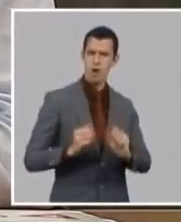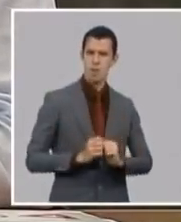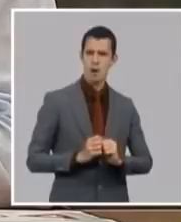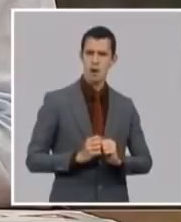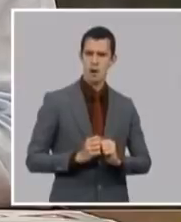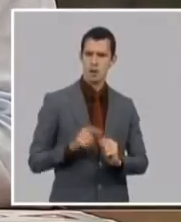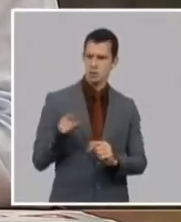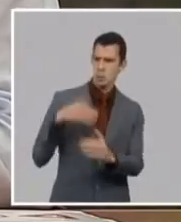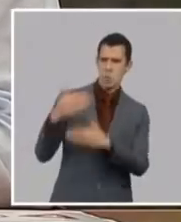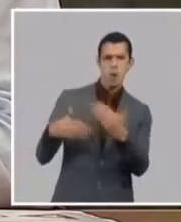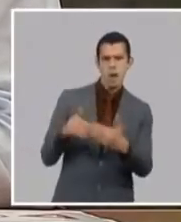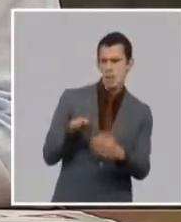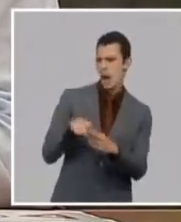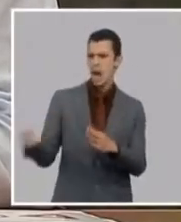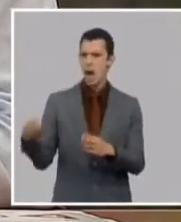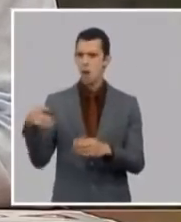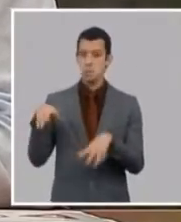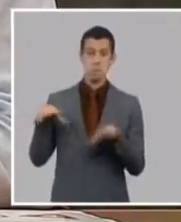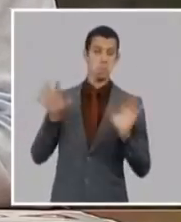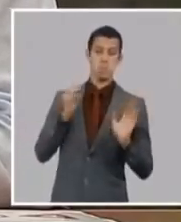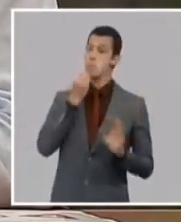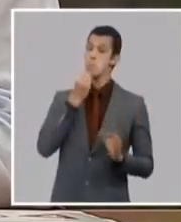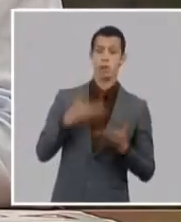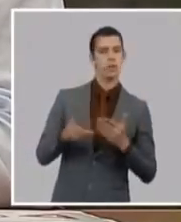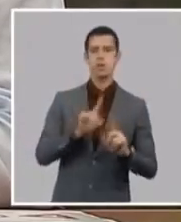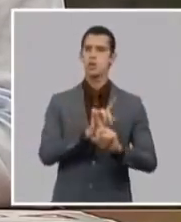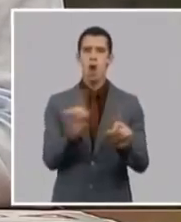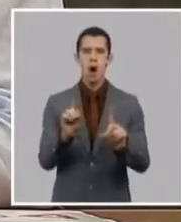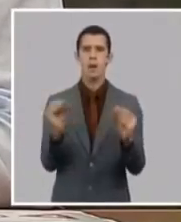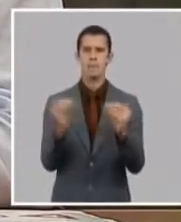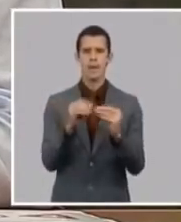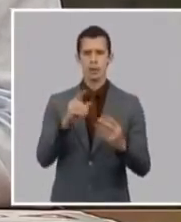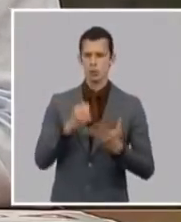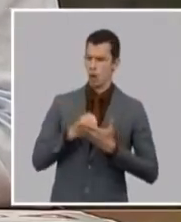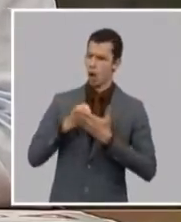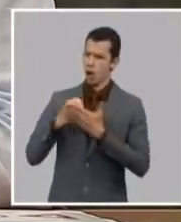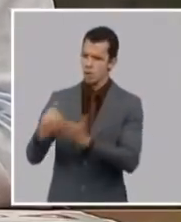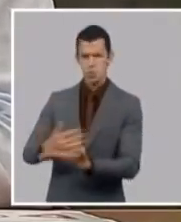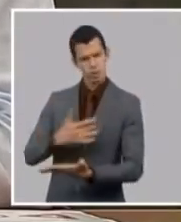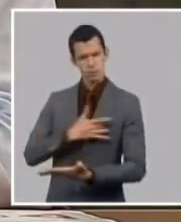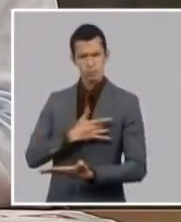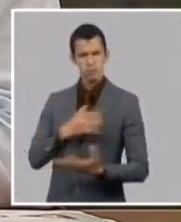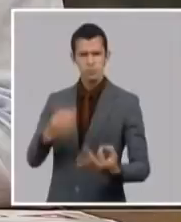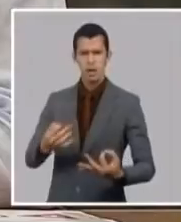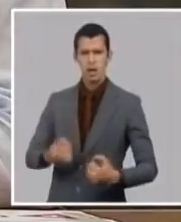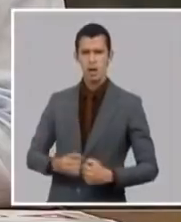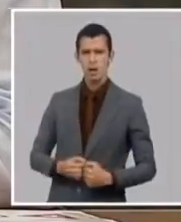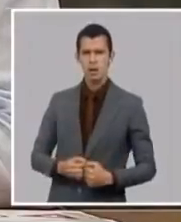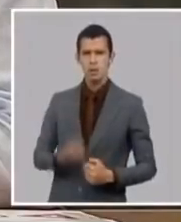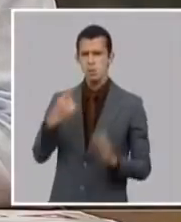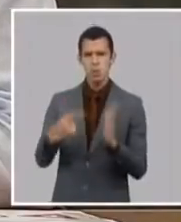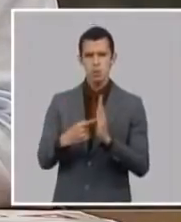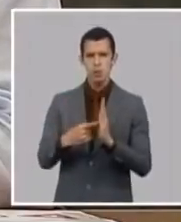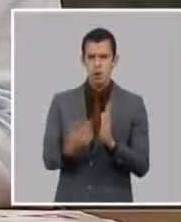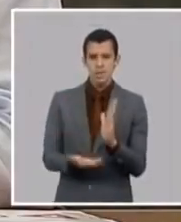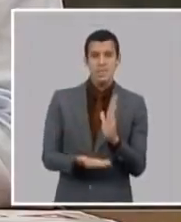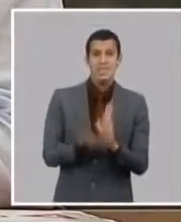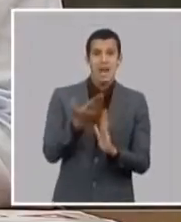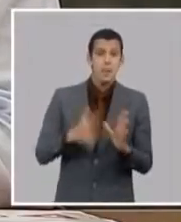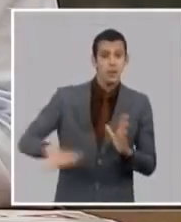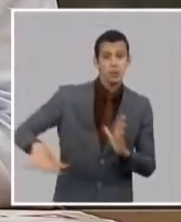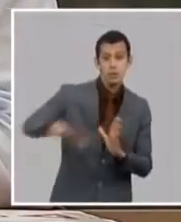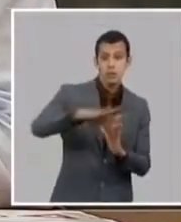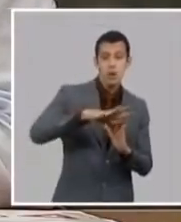compatriotas y hacia los otros necesitados del mundo salvando a Cuba para seguir construyendo